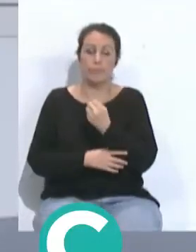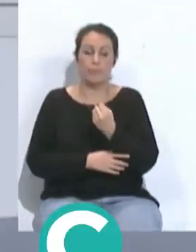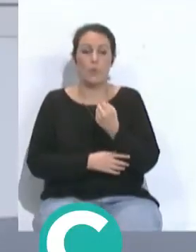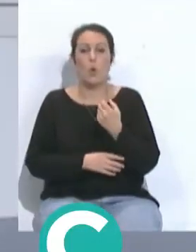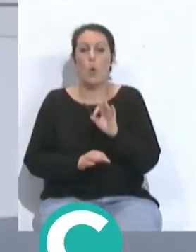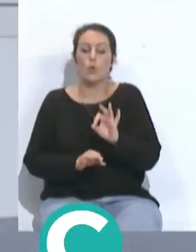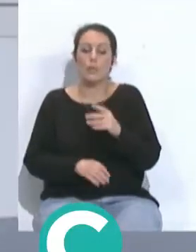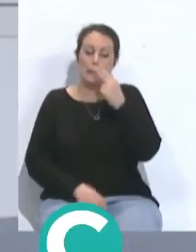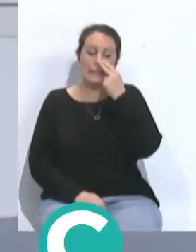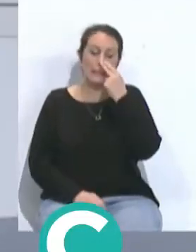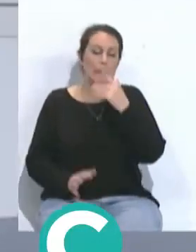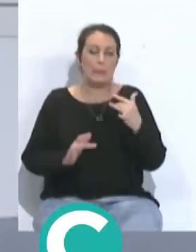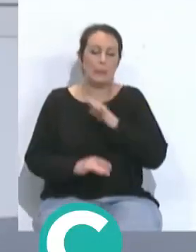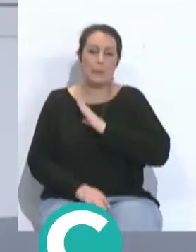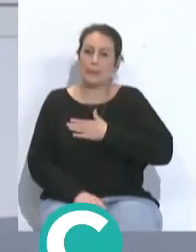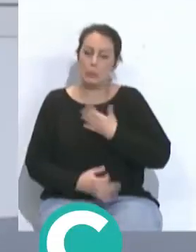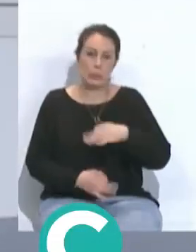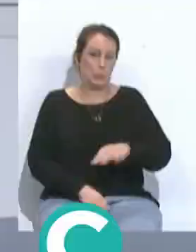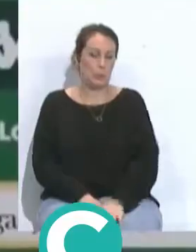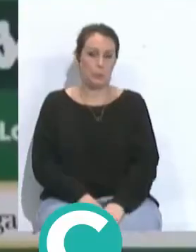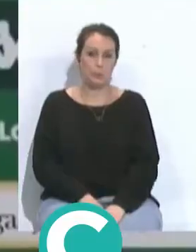lo interesante del partido de mañana